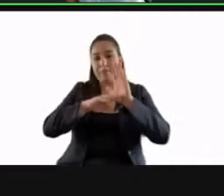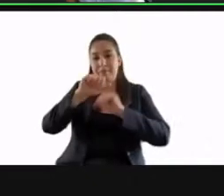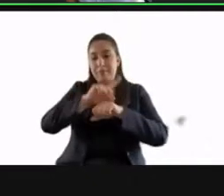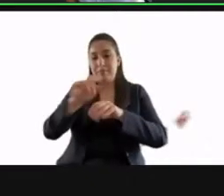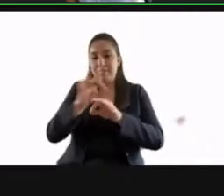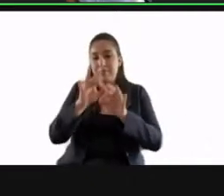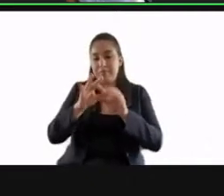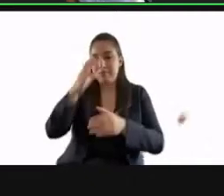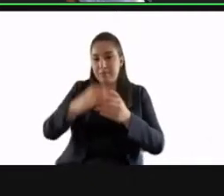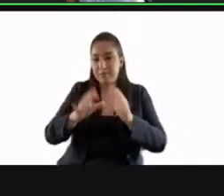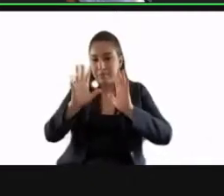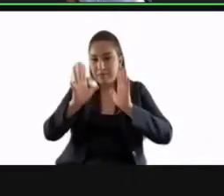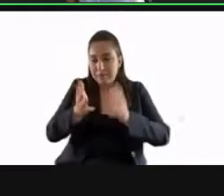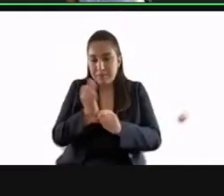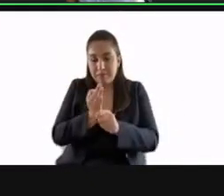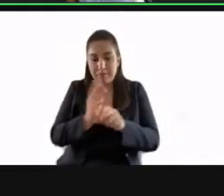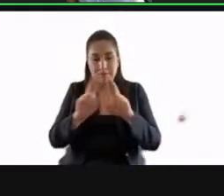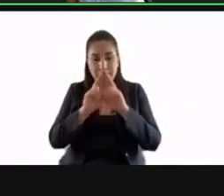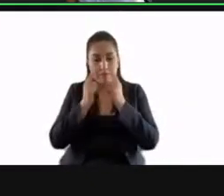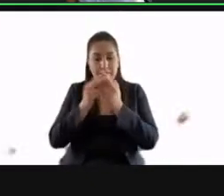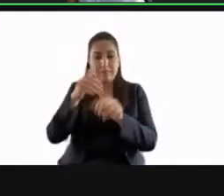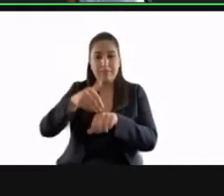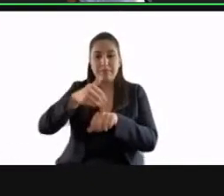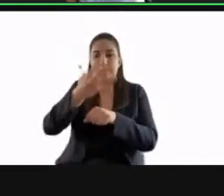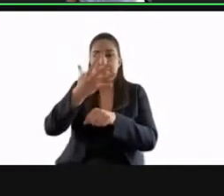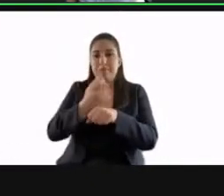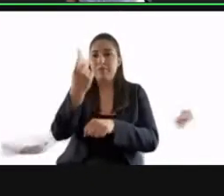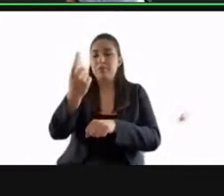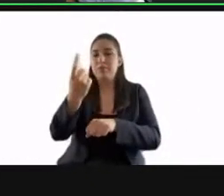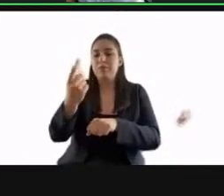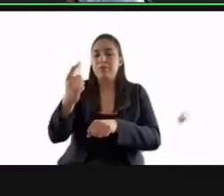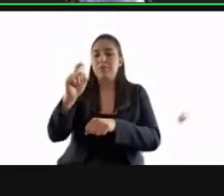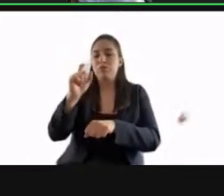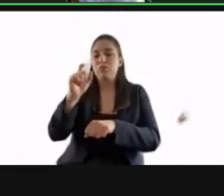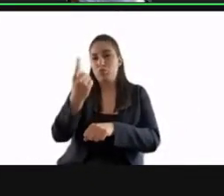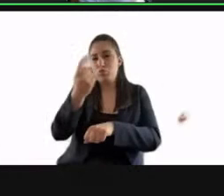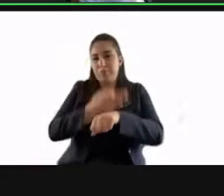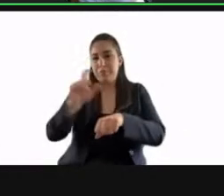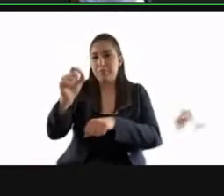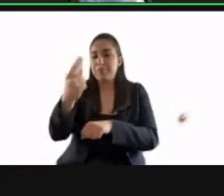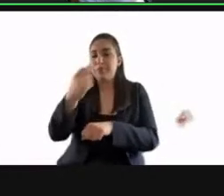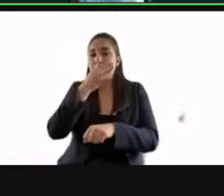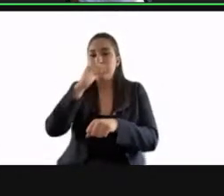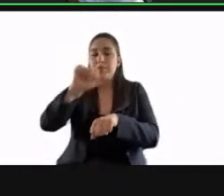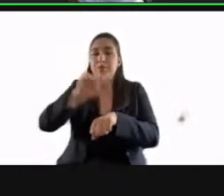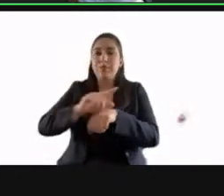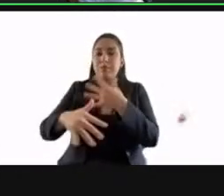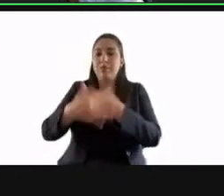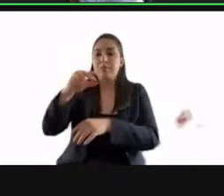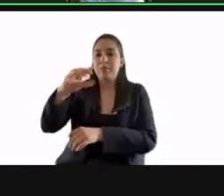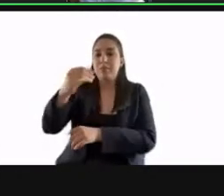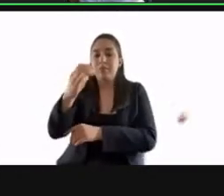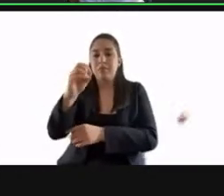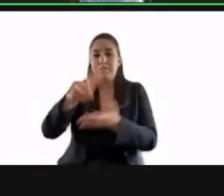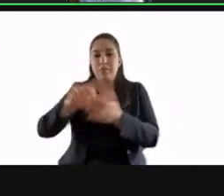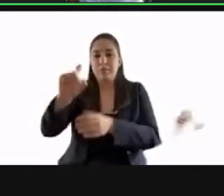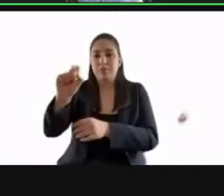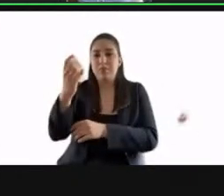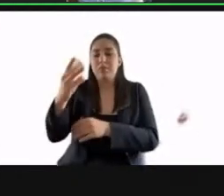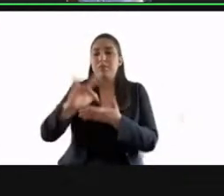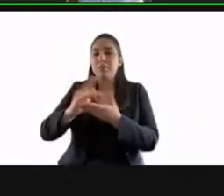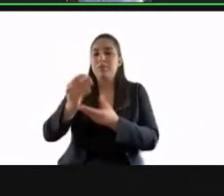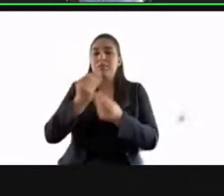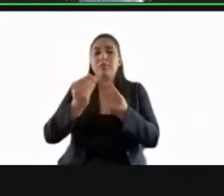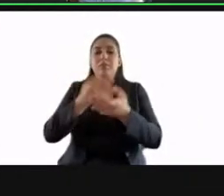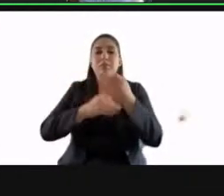declara concluida esta quinta sesión ordinaria, siendo la una veintiuna horas del día quince de mayo del dos mil veintitrés. Agradezco mucho a todas y